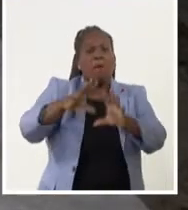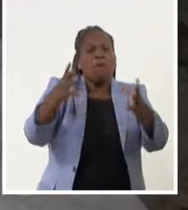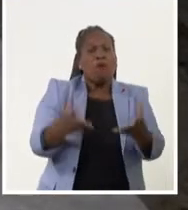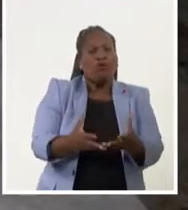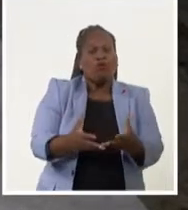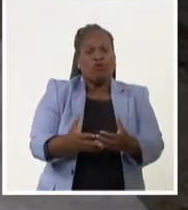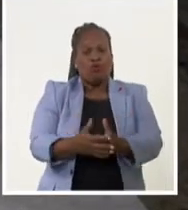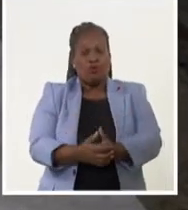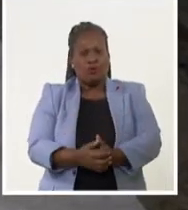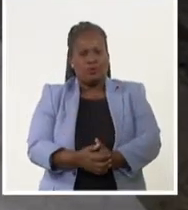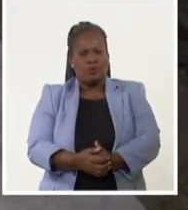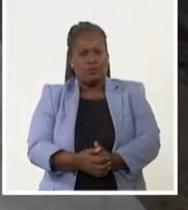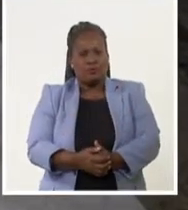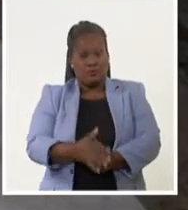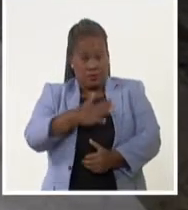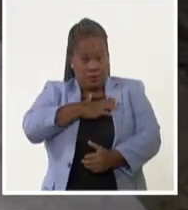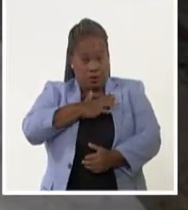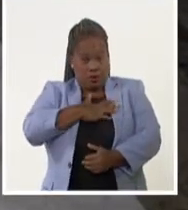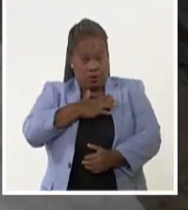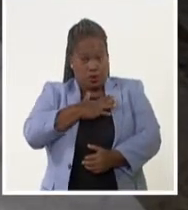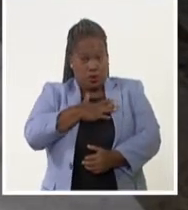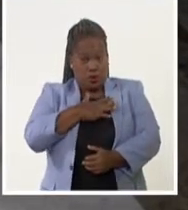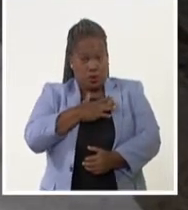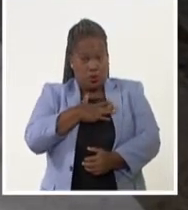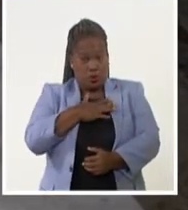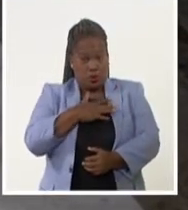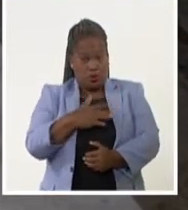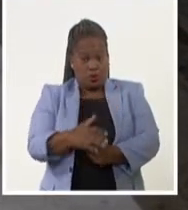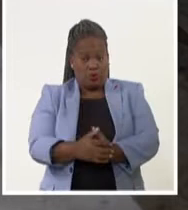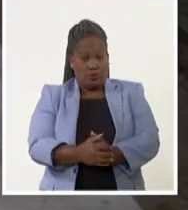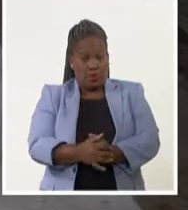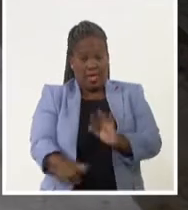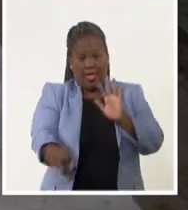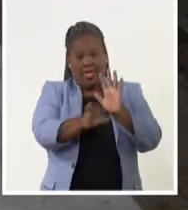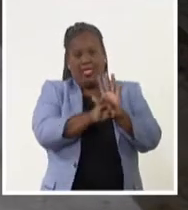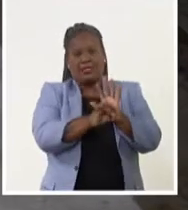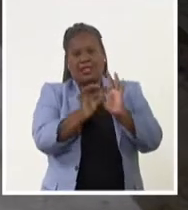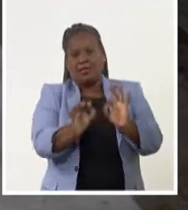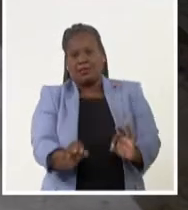en la identidad,